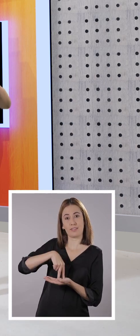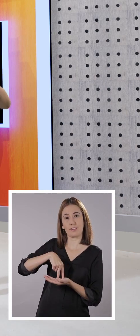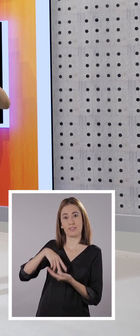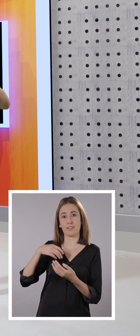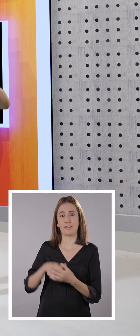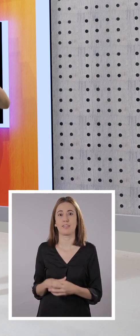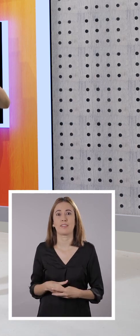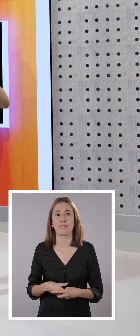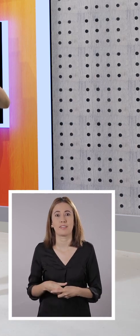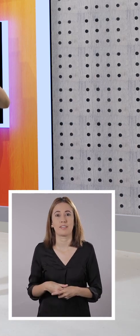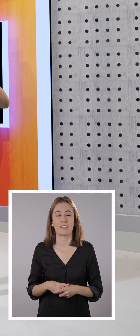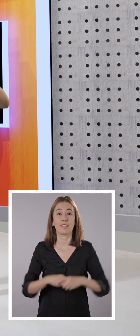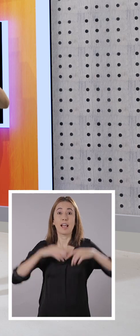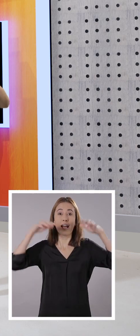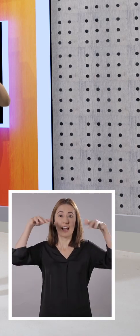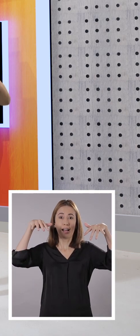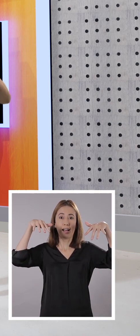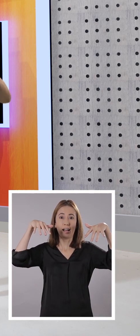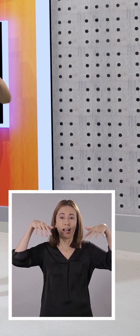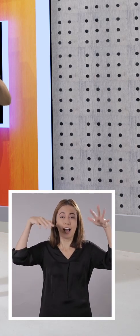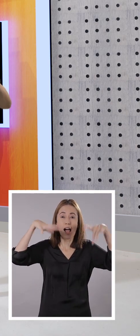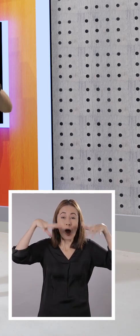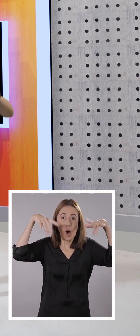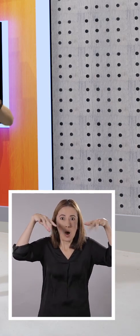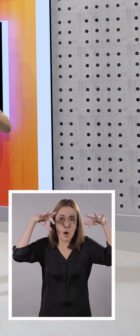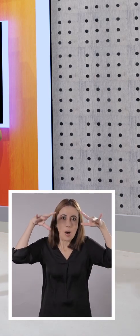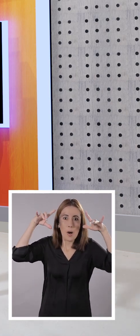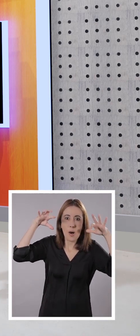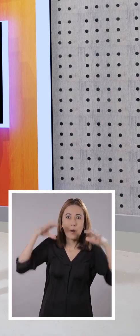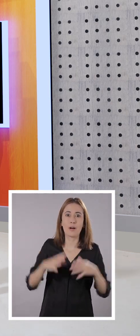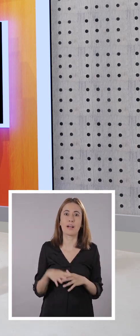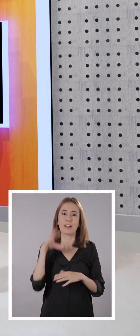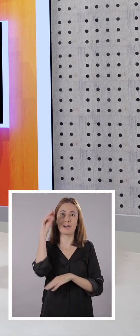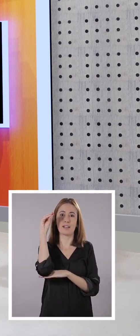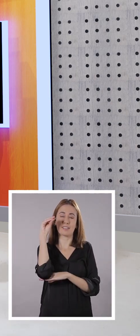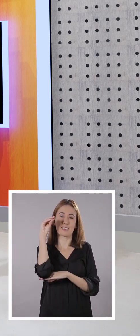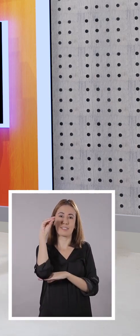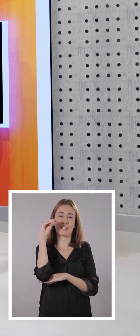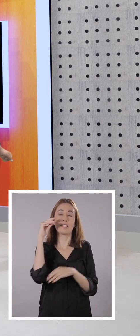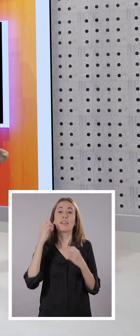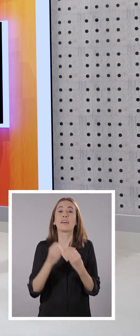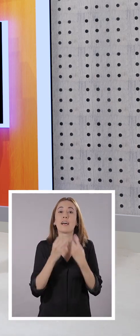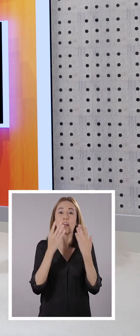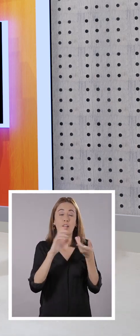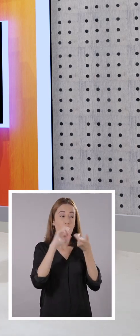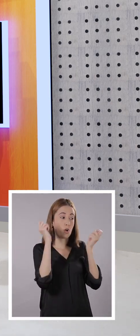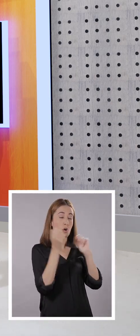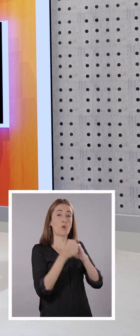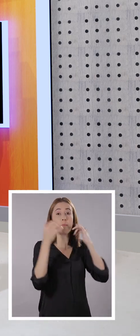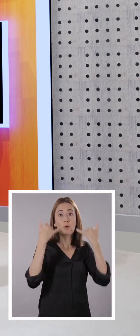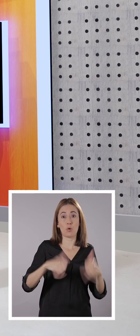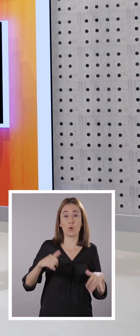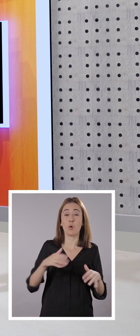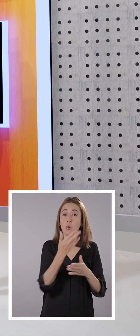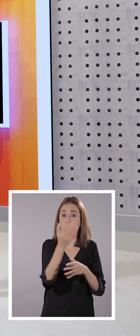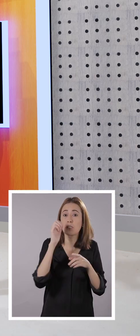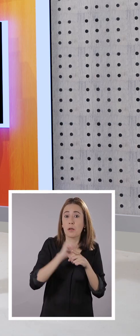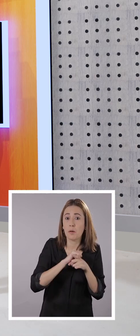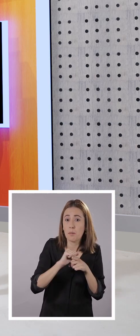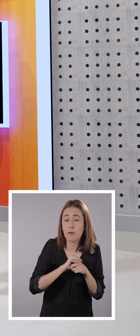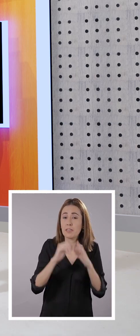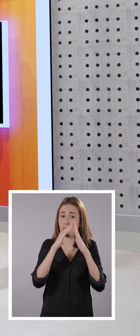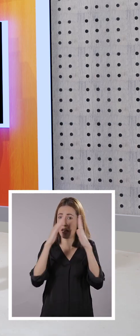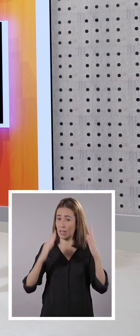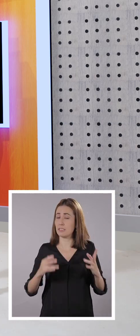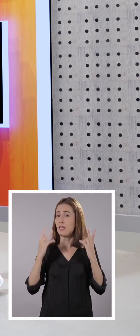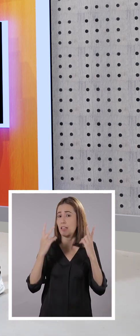Y ahora tenemos un fantasma. Aplauso para el profe. ¡Qué genial! Es un juego fantástico. Así que pónganlo en práctica